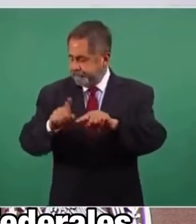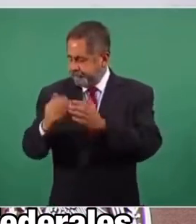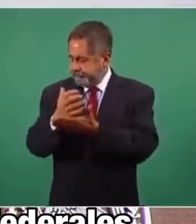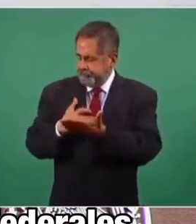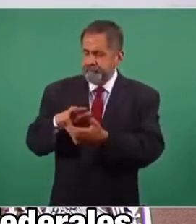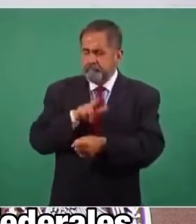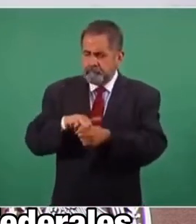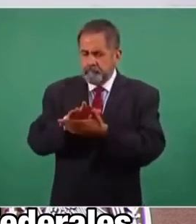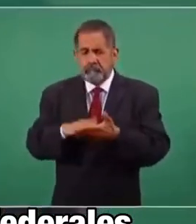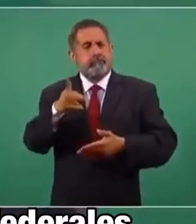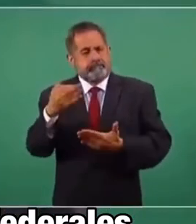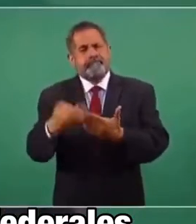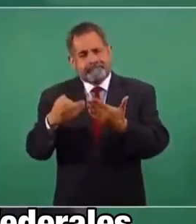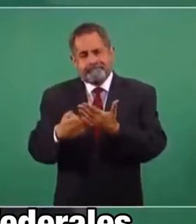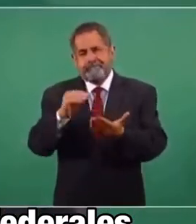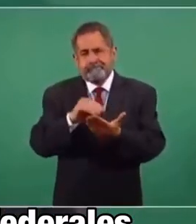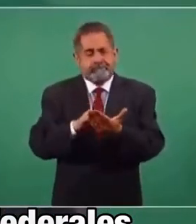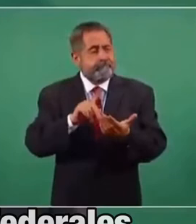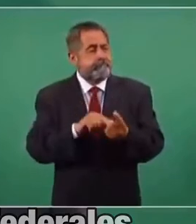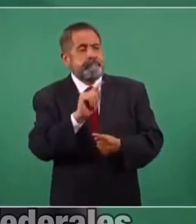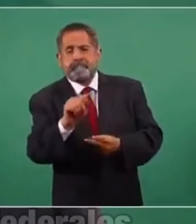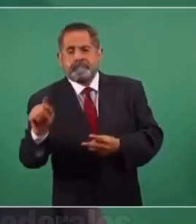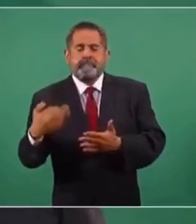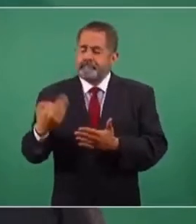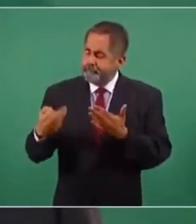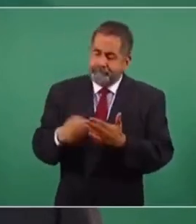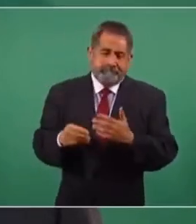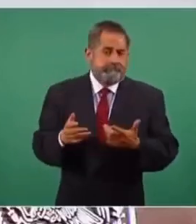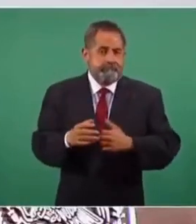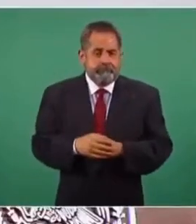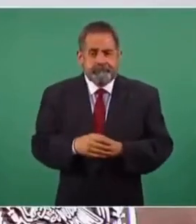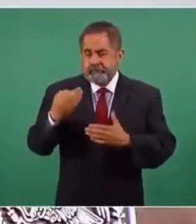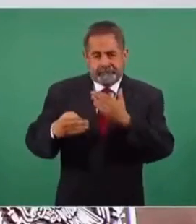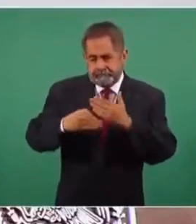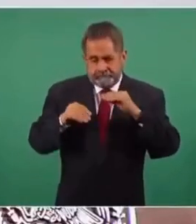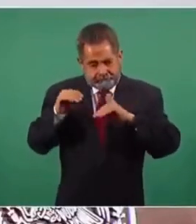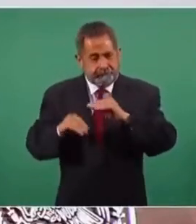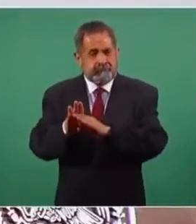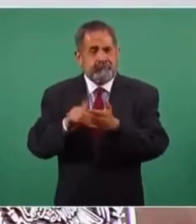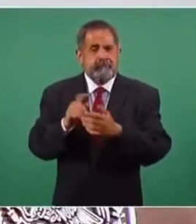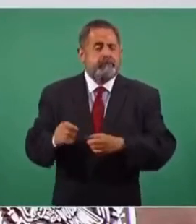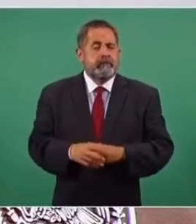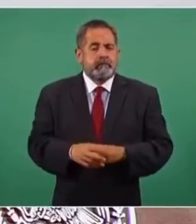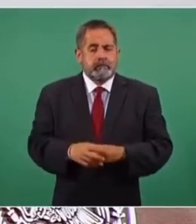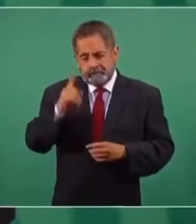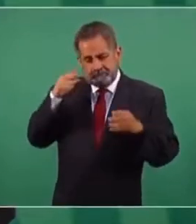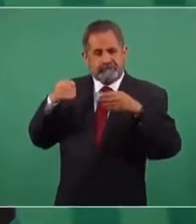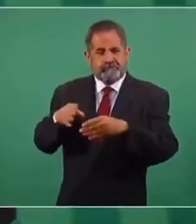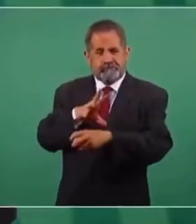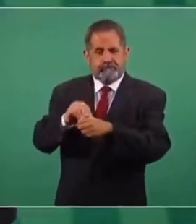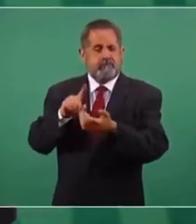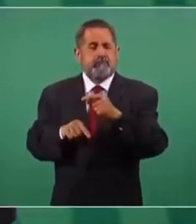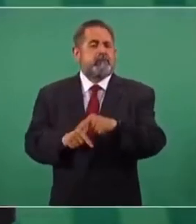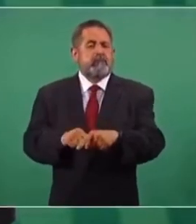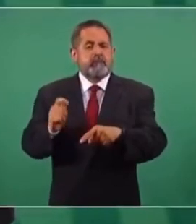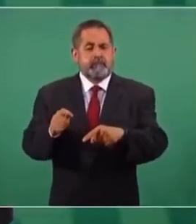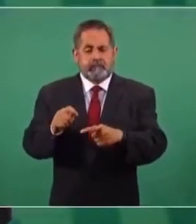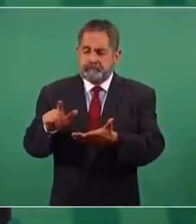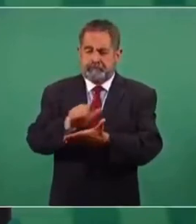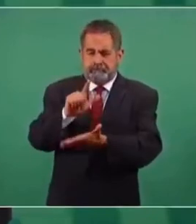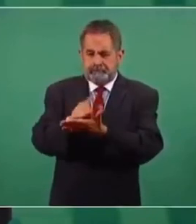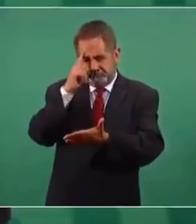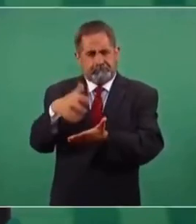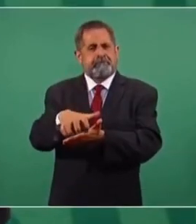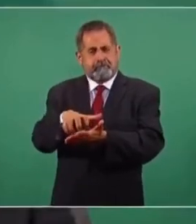hace falta que se aplique a fondo la ley